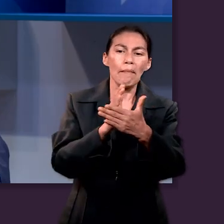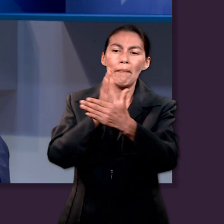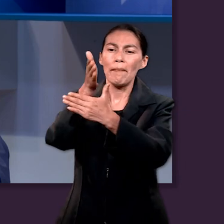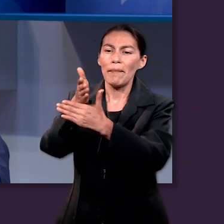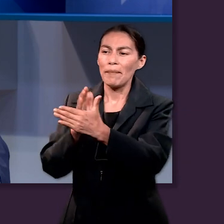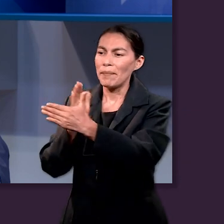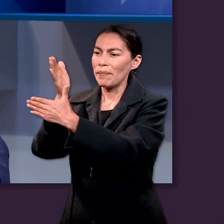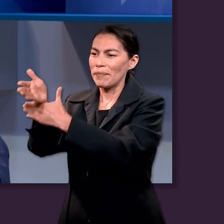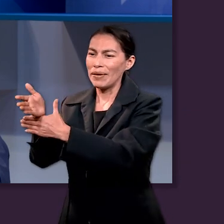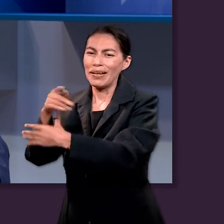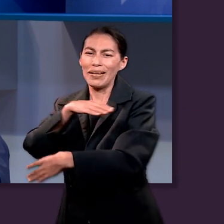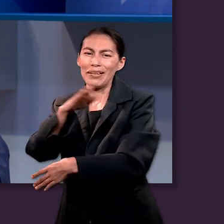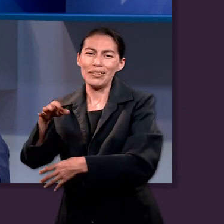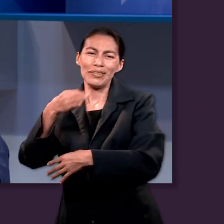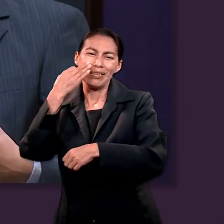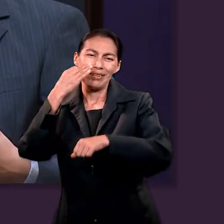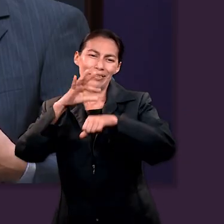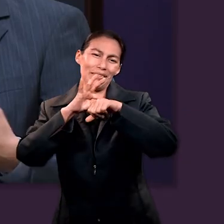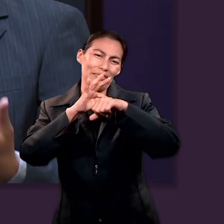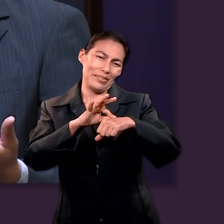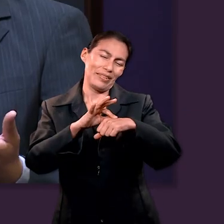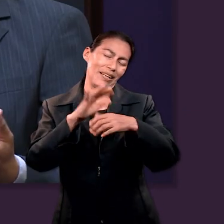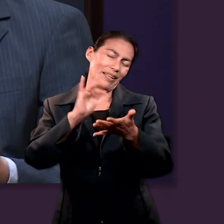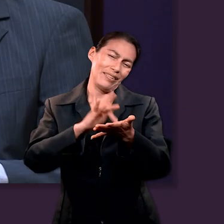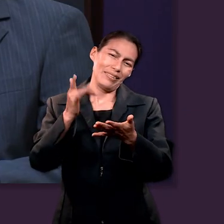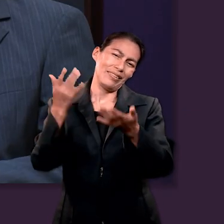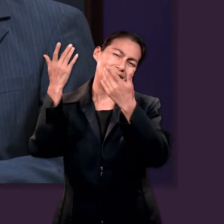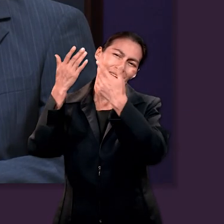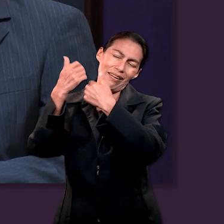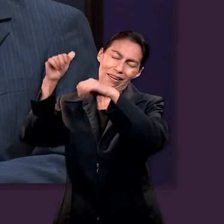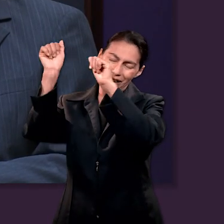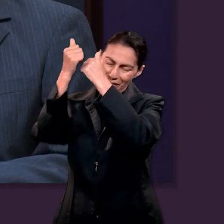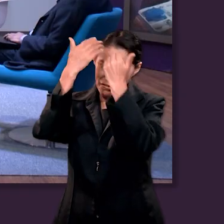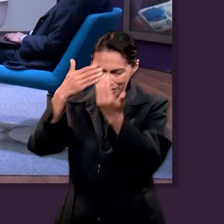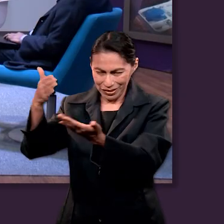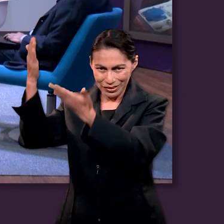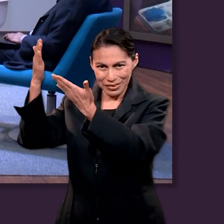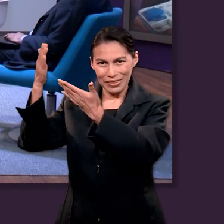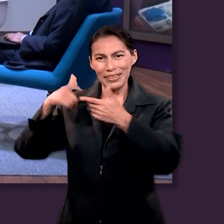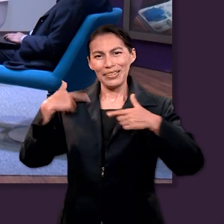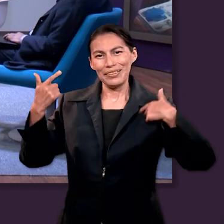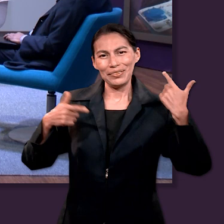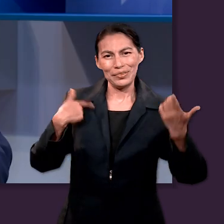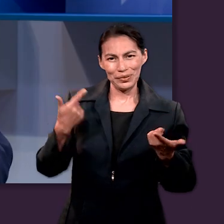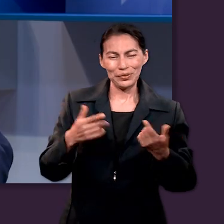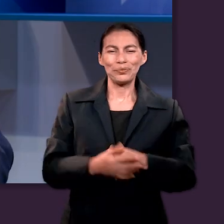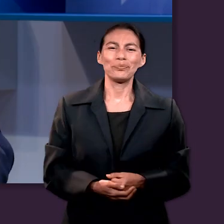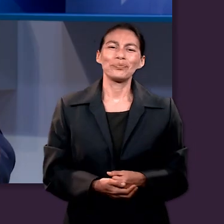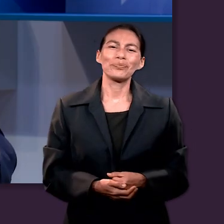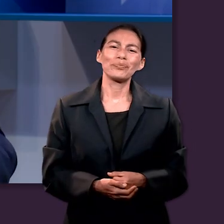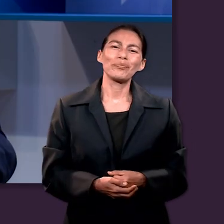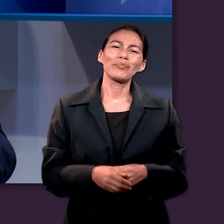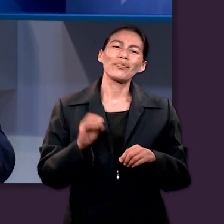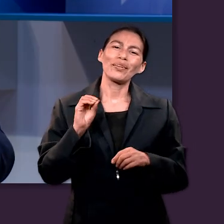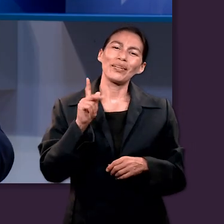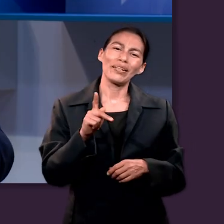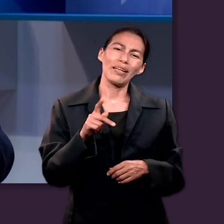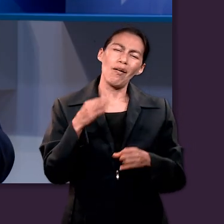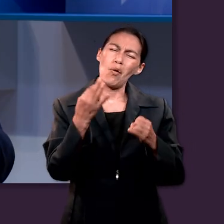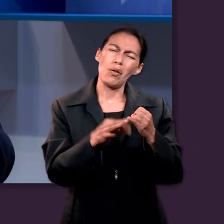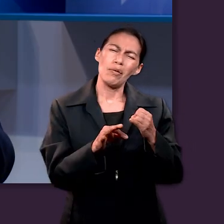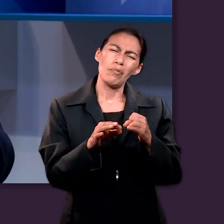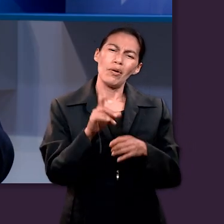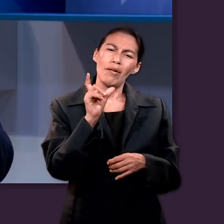todas esas bendiciones que Dios ha hecho en su vida por medio de alabanza y de gozo. Claro que sí. Bueno, por último, me gustaría